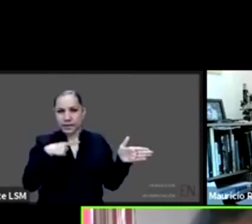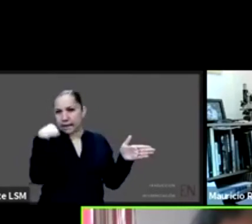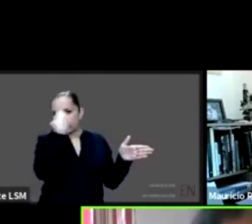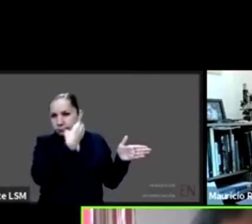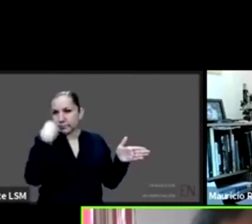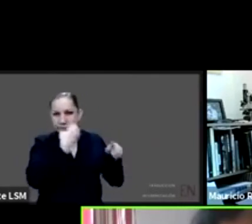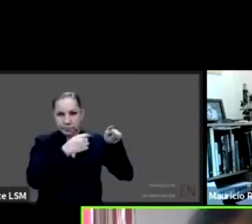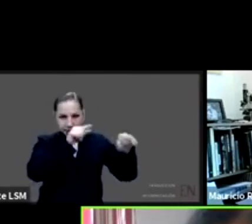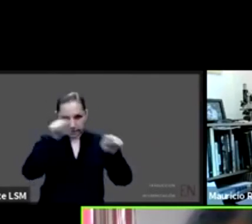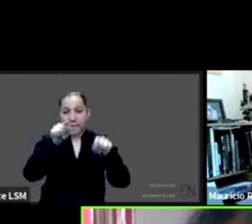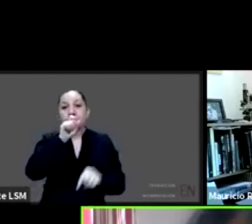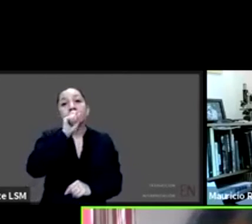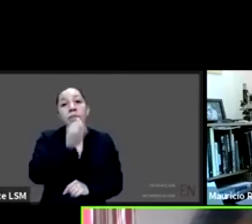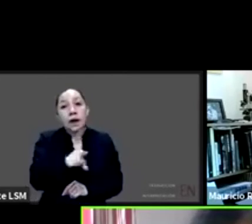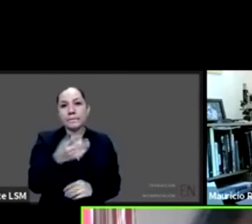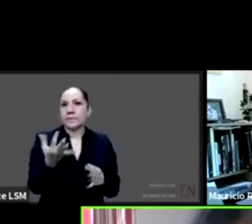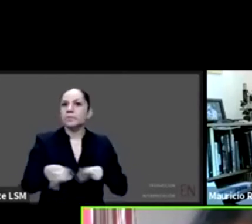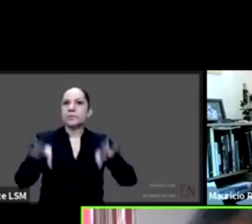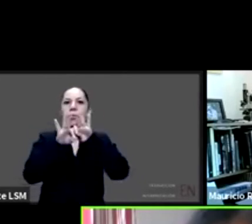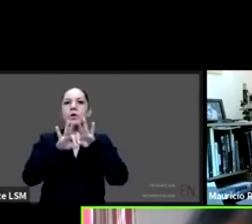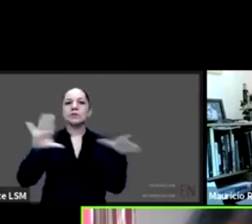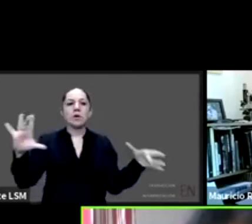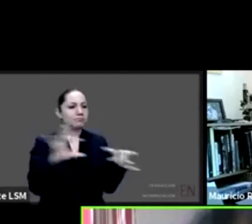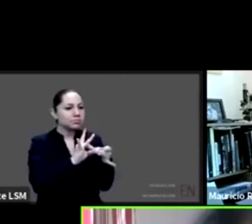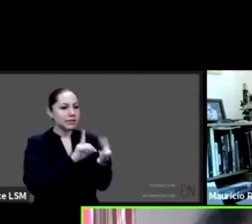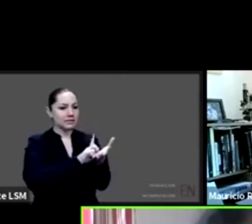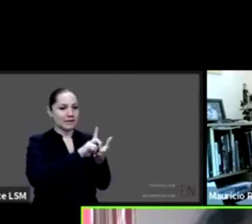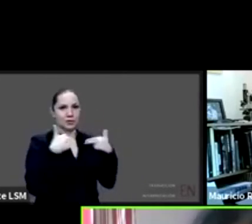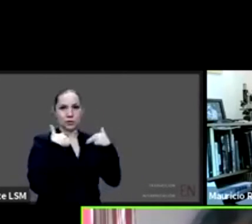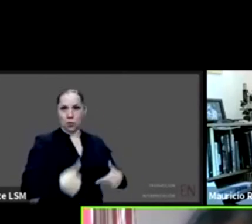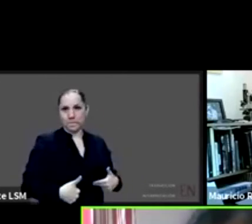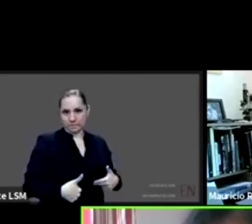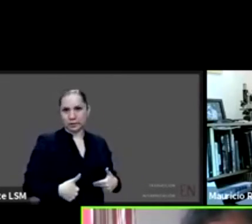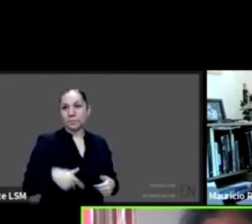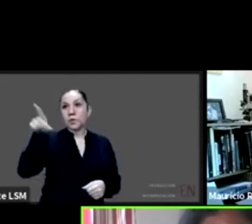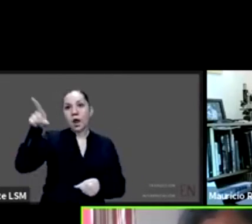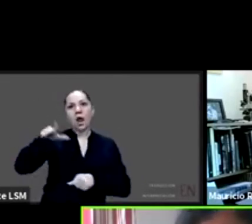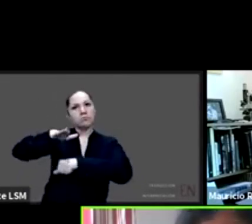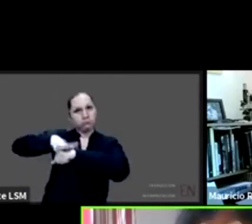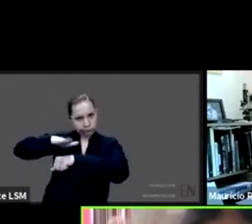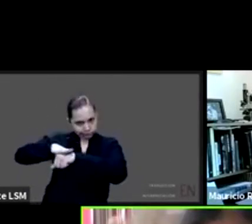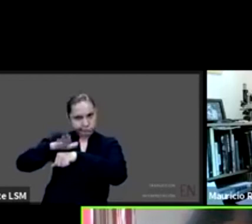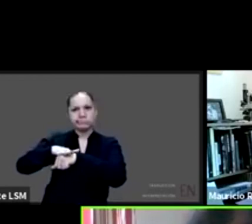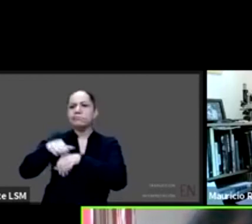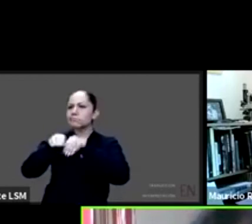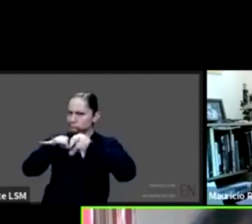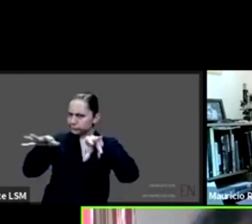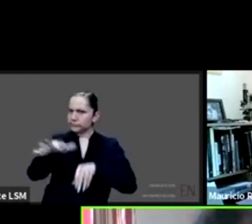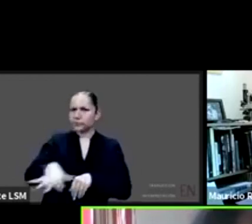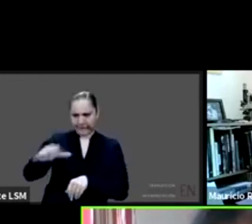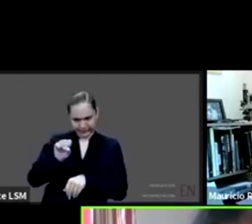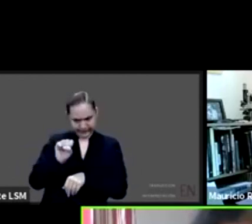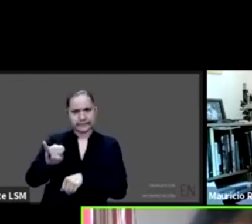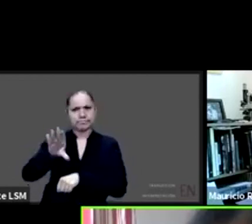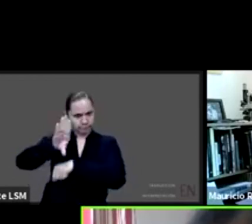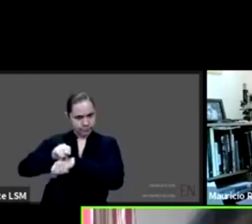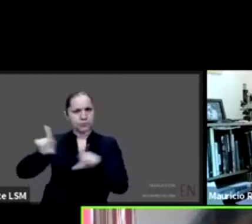de la interpretación de los derechos humanos. Lo primero que hay que señalar es que estas recomendaciones, digamos, tienen una dimensión integral que es